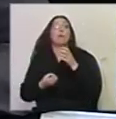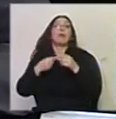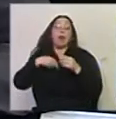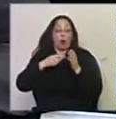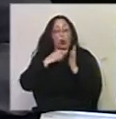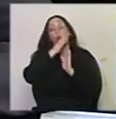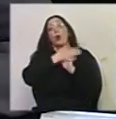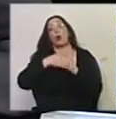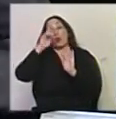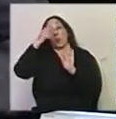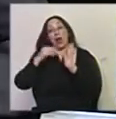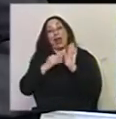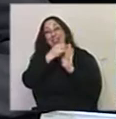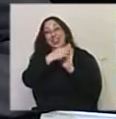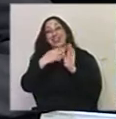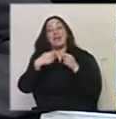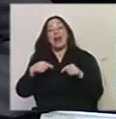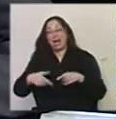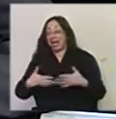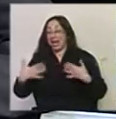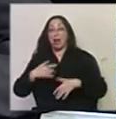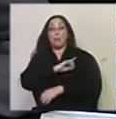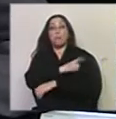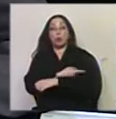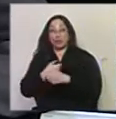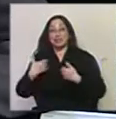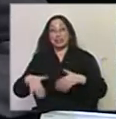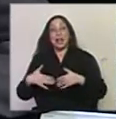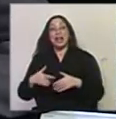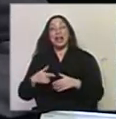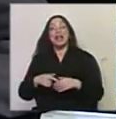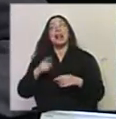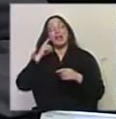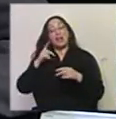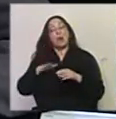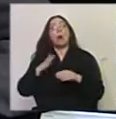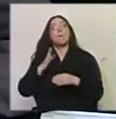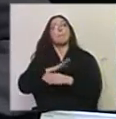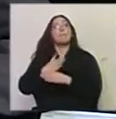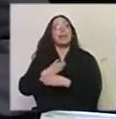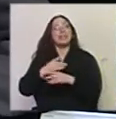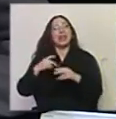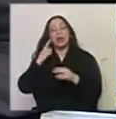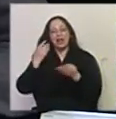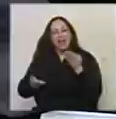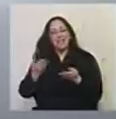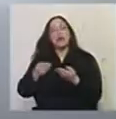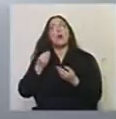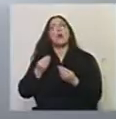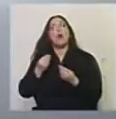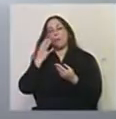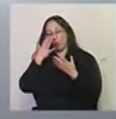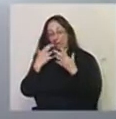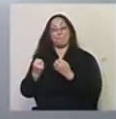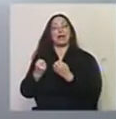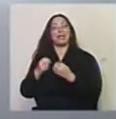territorio. Porque acá hay un gran potencial en relevamientos parciales todavía, porque es muy difícil relevar de qué manera impacta la